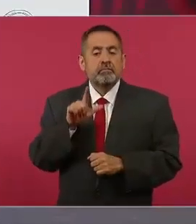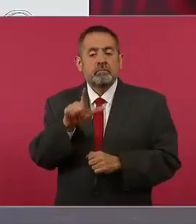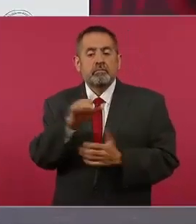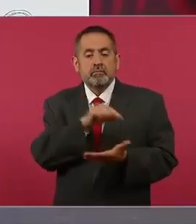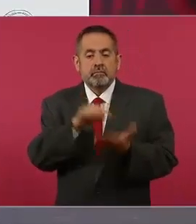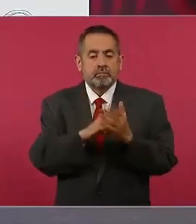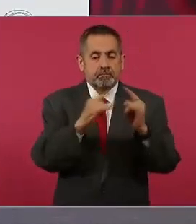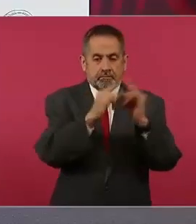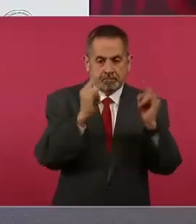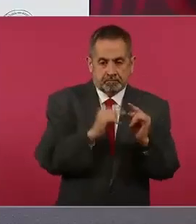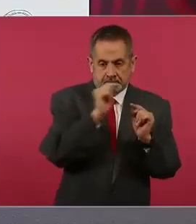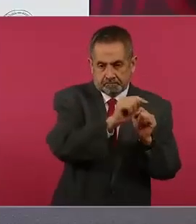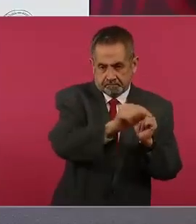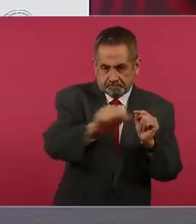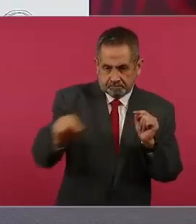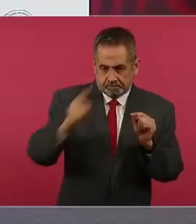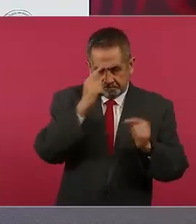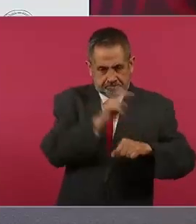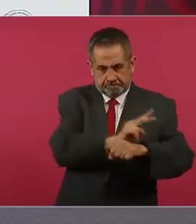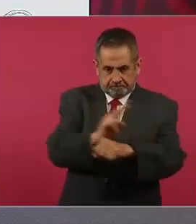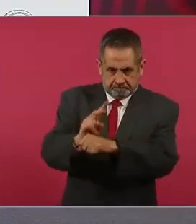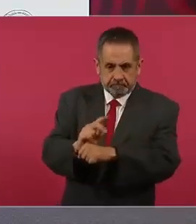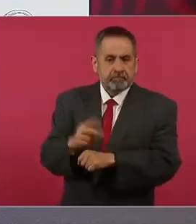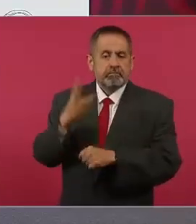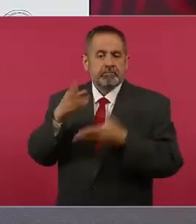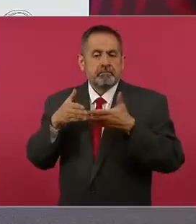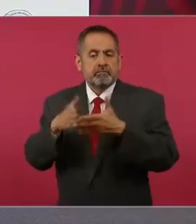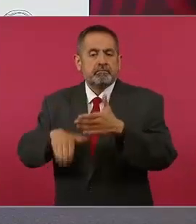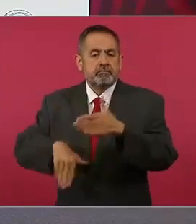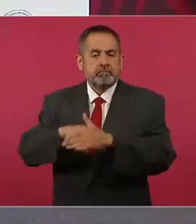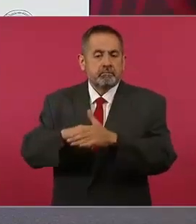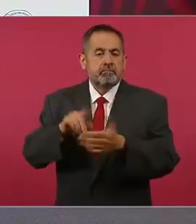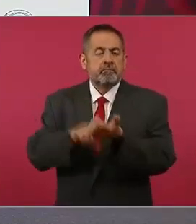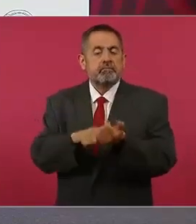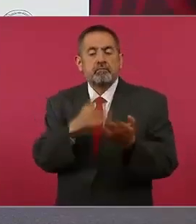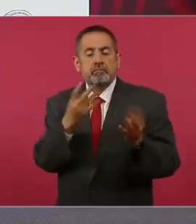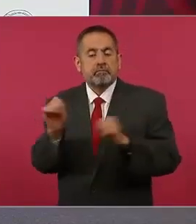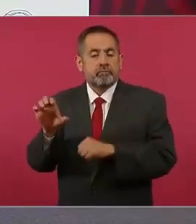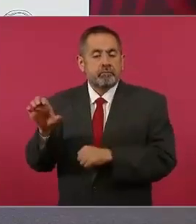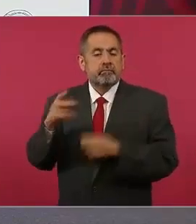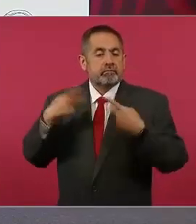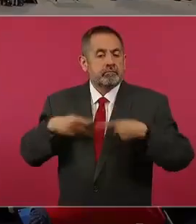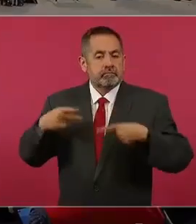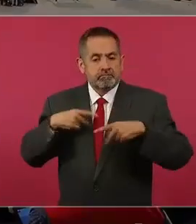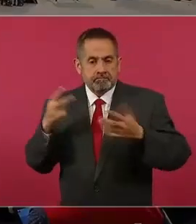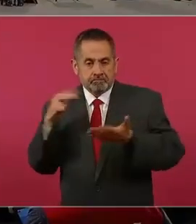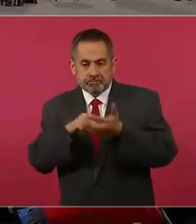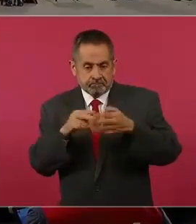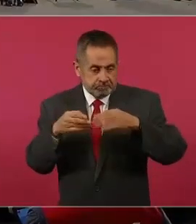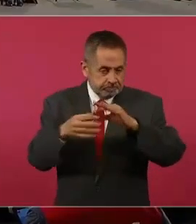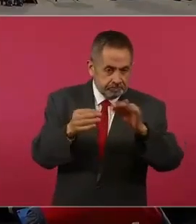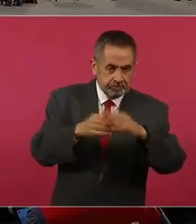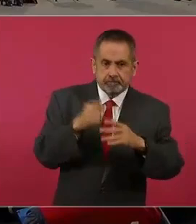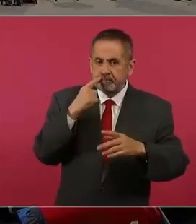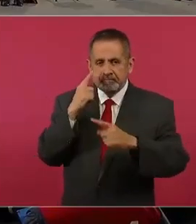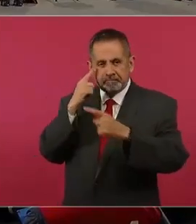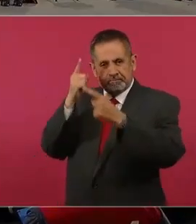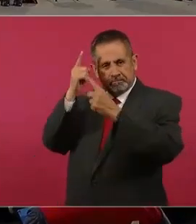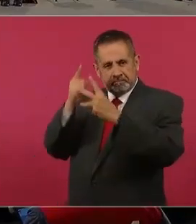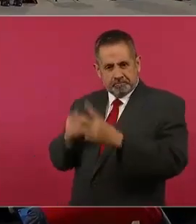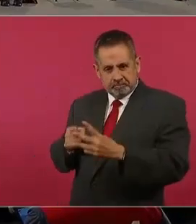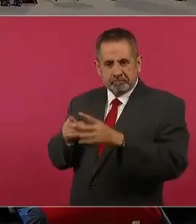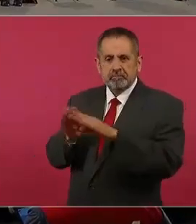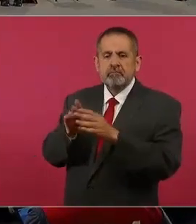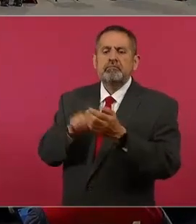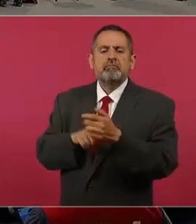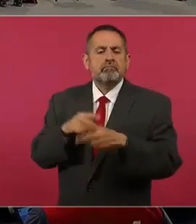de operaciones y 13 estaciones navales, 1.900 hombres. Y aquí tenemos los objetivos prioritarios de